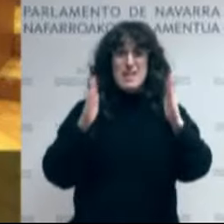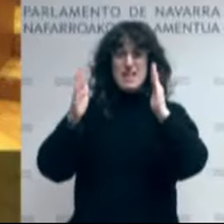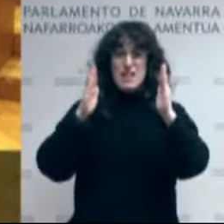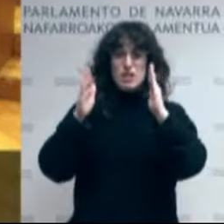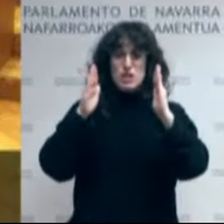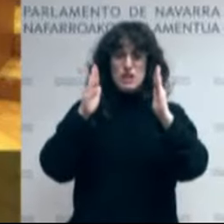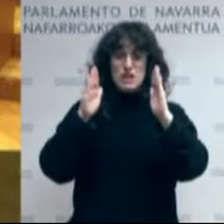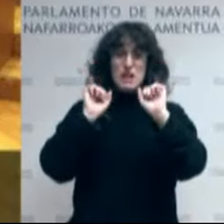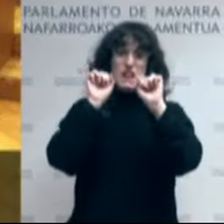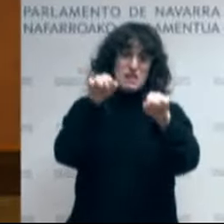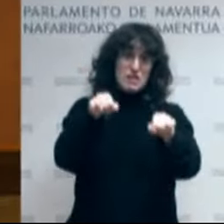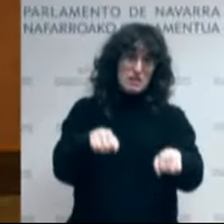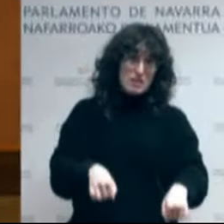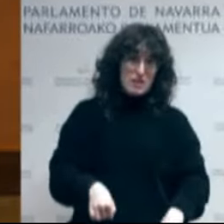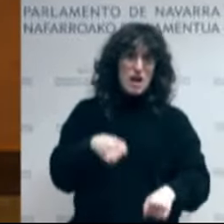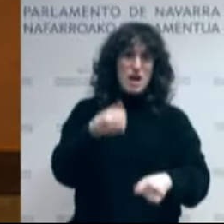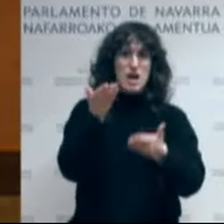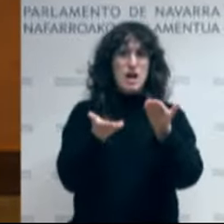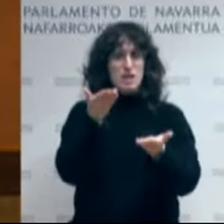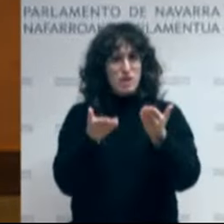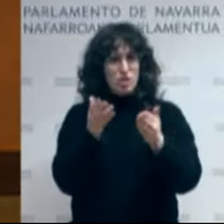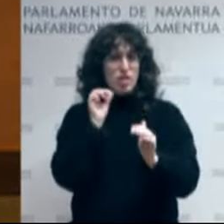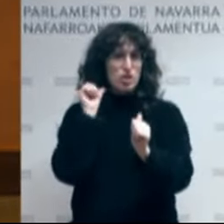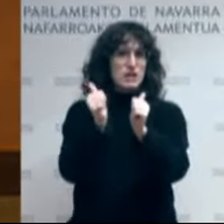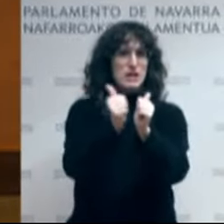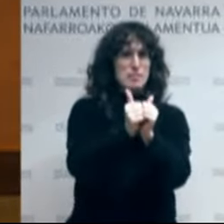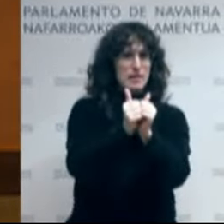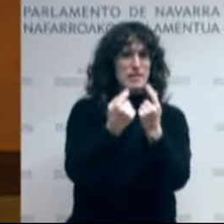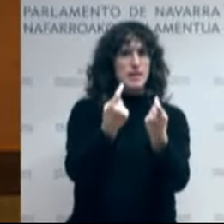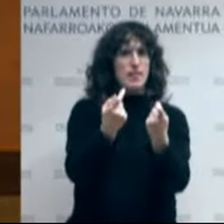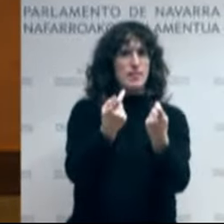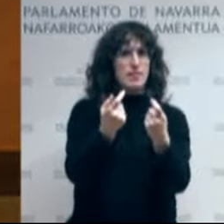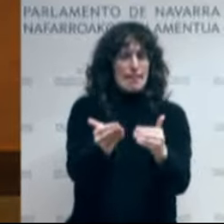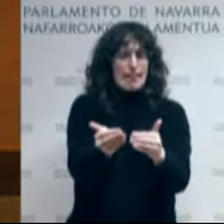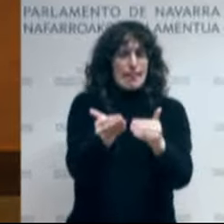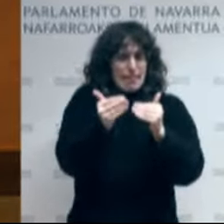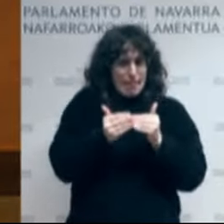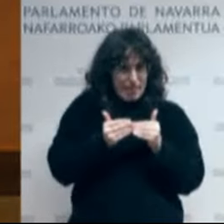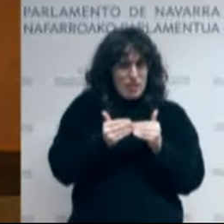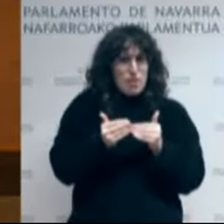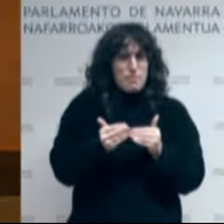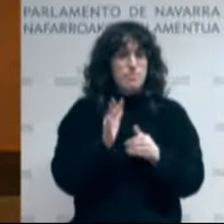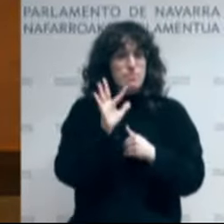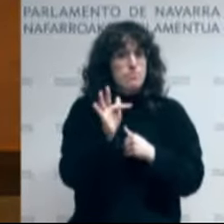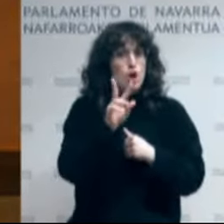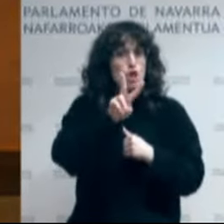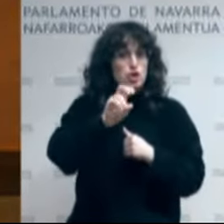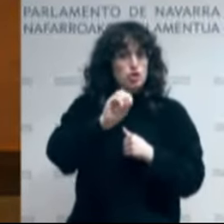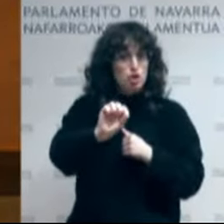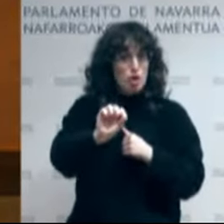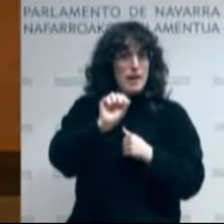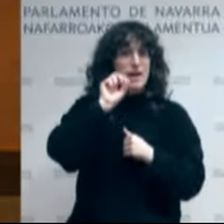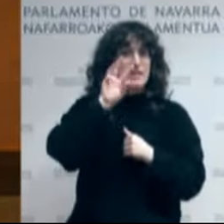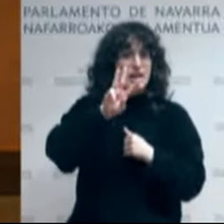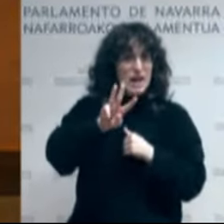dependencia. En derechos sociales hemos añadido partidas por valor de 2,3 millones